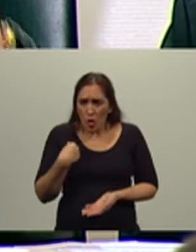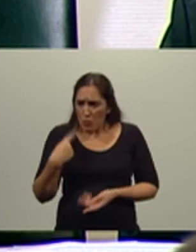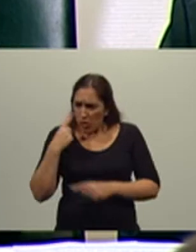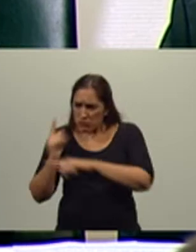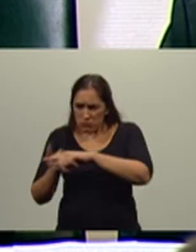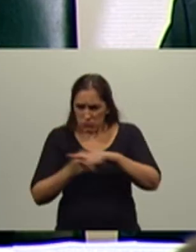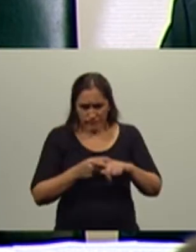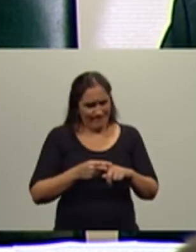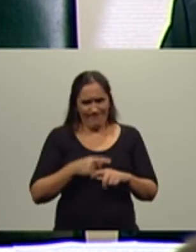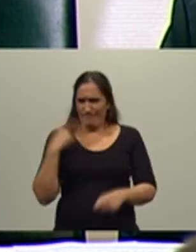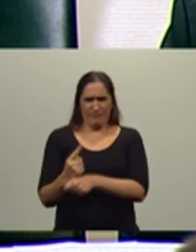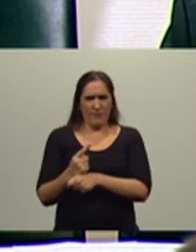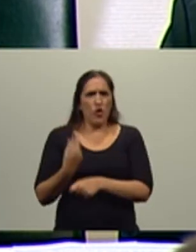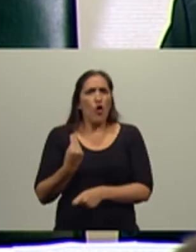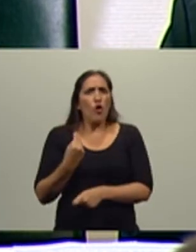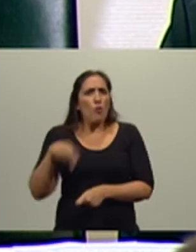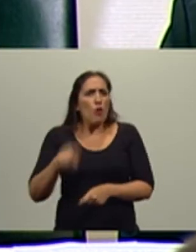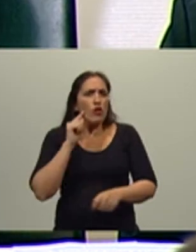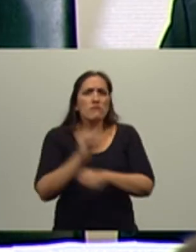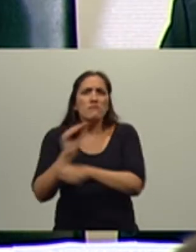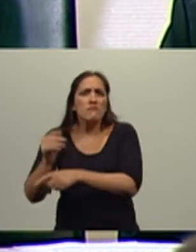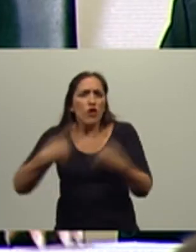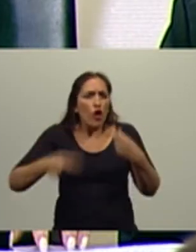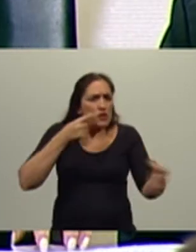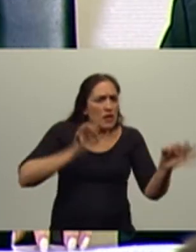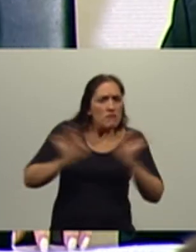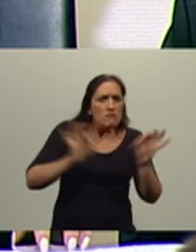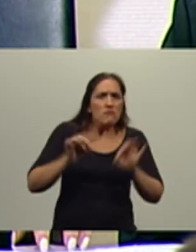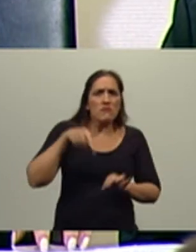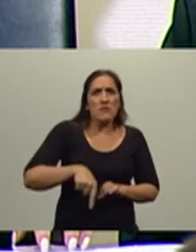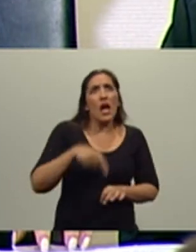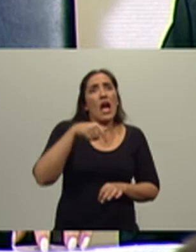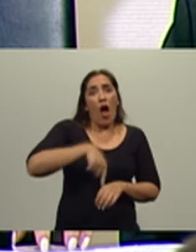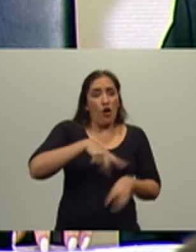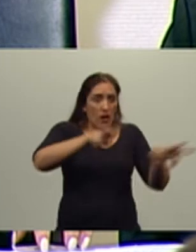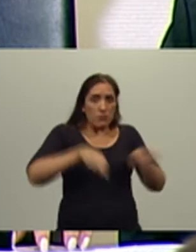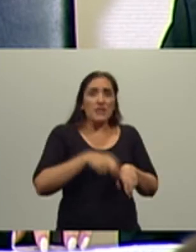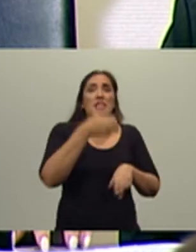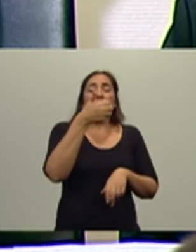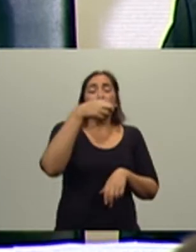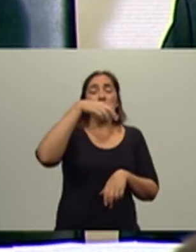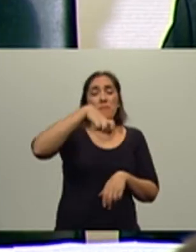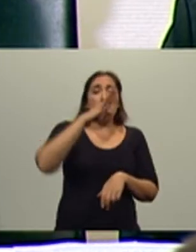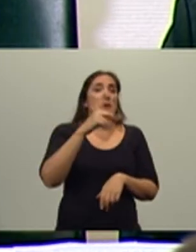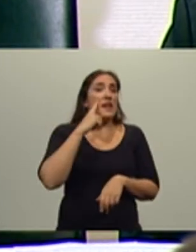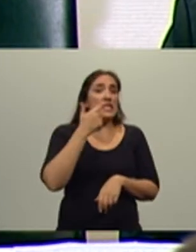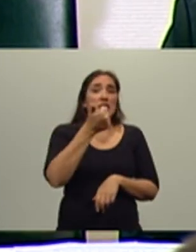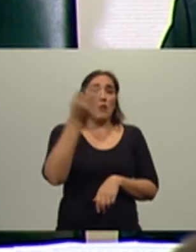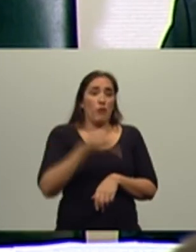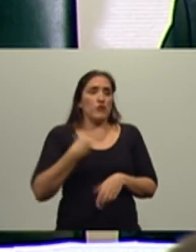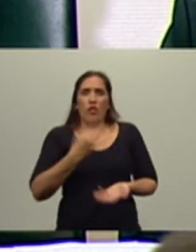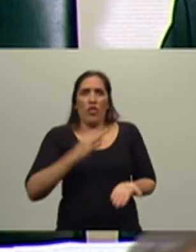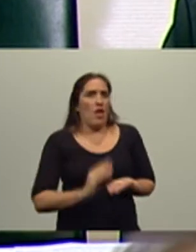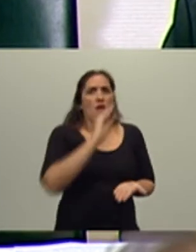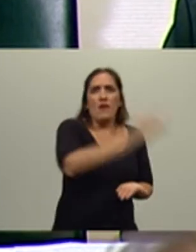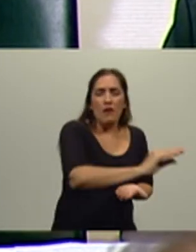lo que hoy está vigente? Que es más del 6% del PBI para educación, ¿cómo hacemos para mantener la